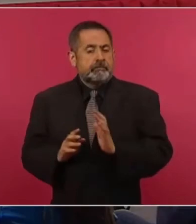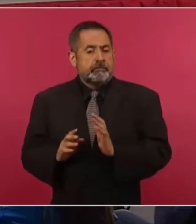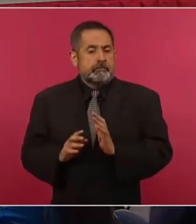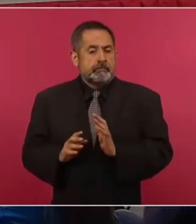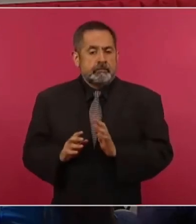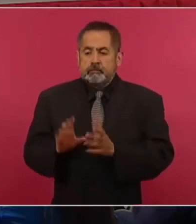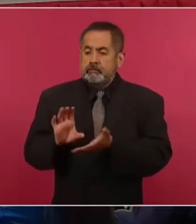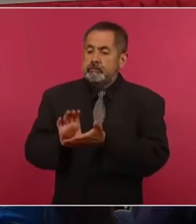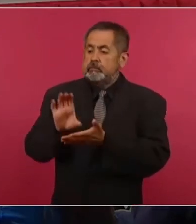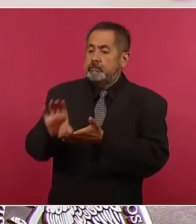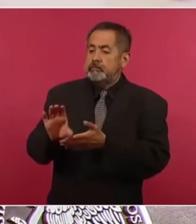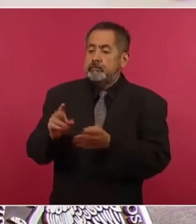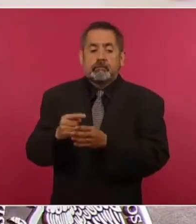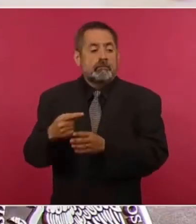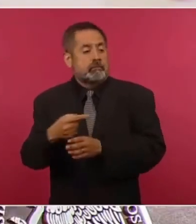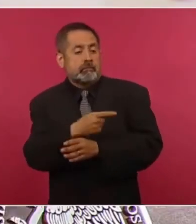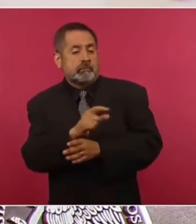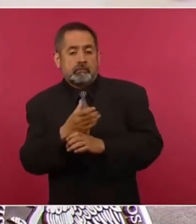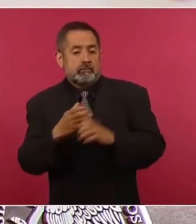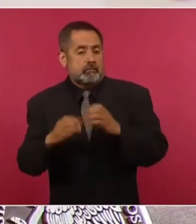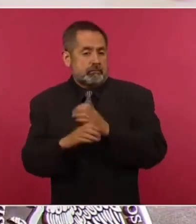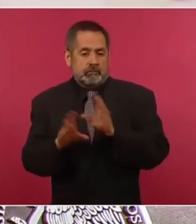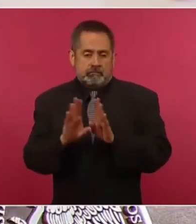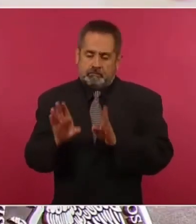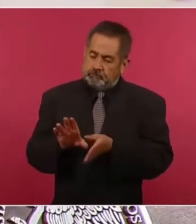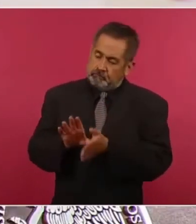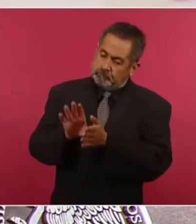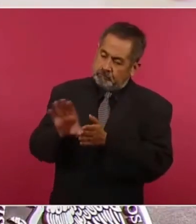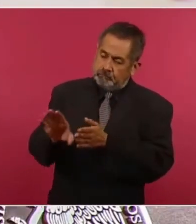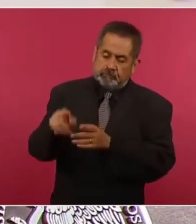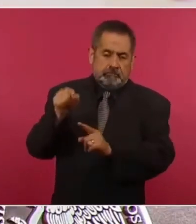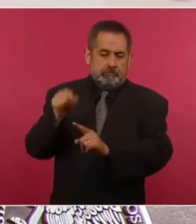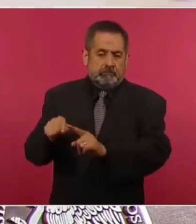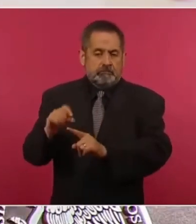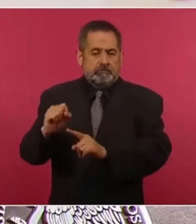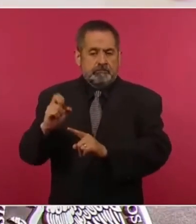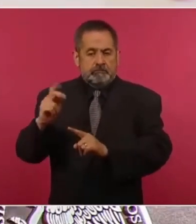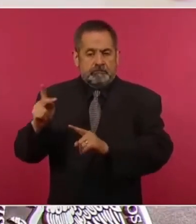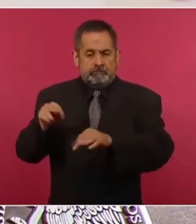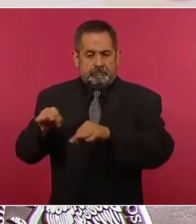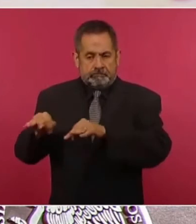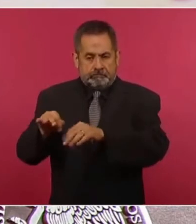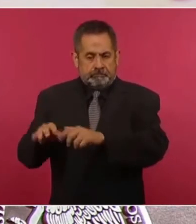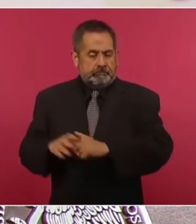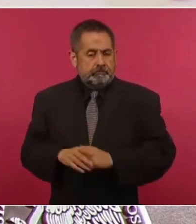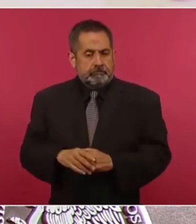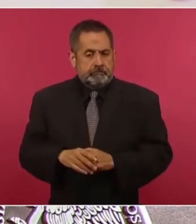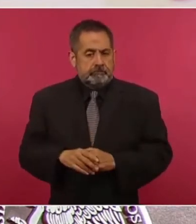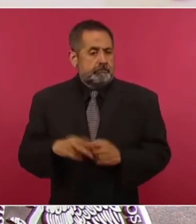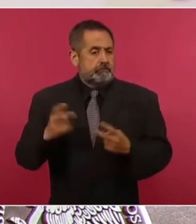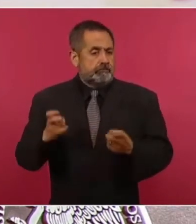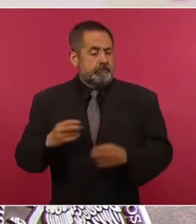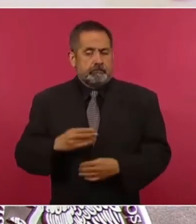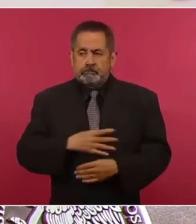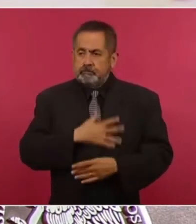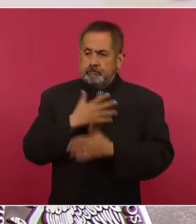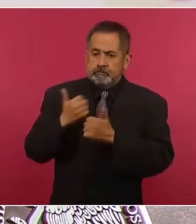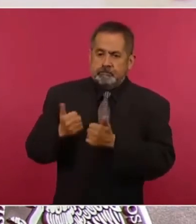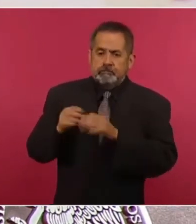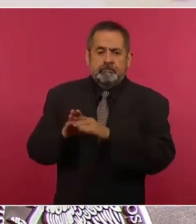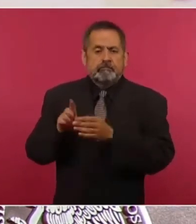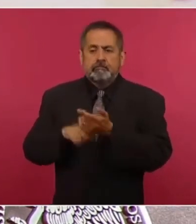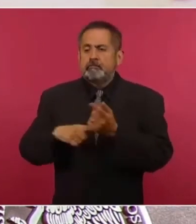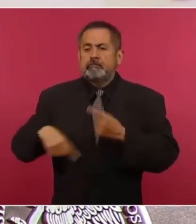utilizarse mejor en ninguna otra cosa. Implementando esta política de bienestar, los trabajadores en